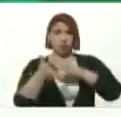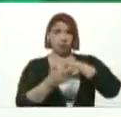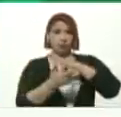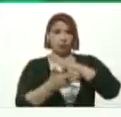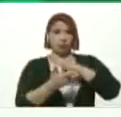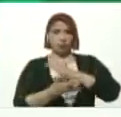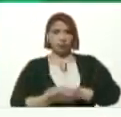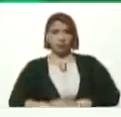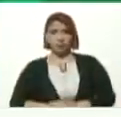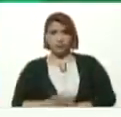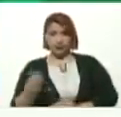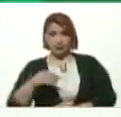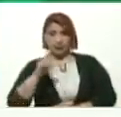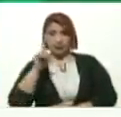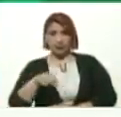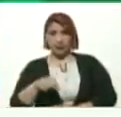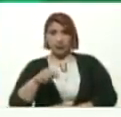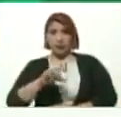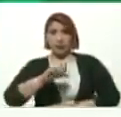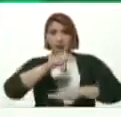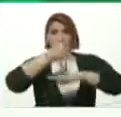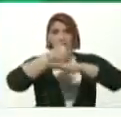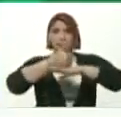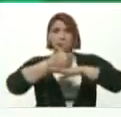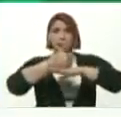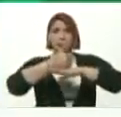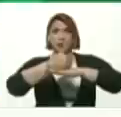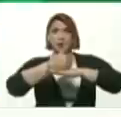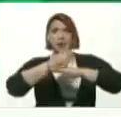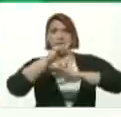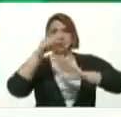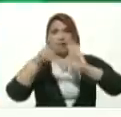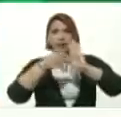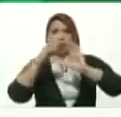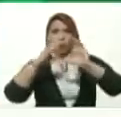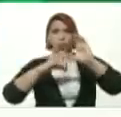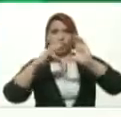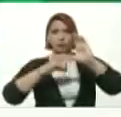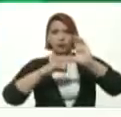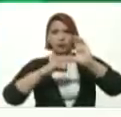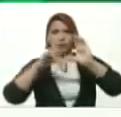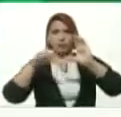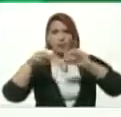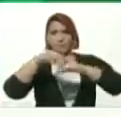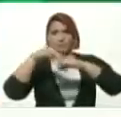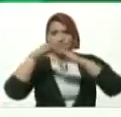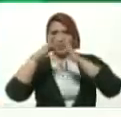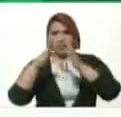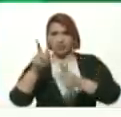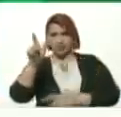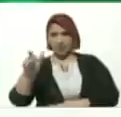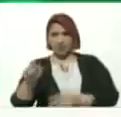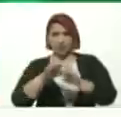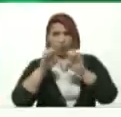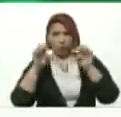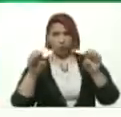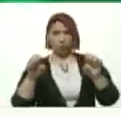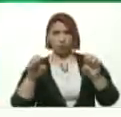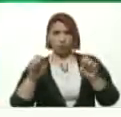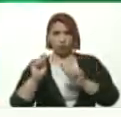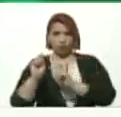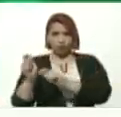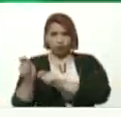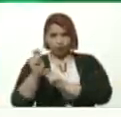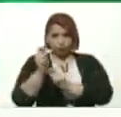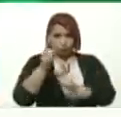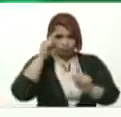Además por ser El director general De Conatel Y a la ministra Y el ITSE Le he puesto la